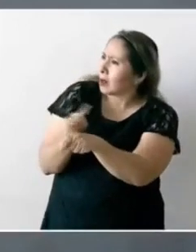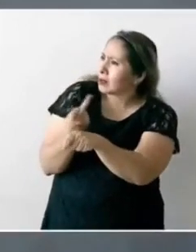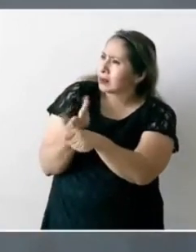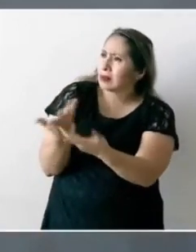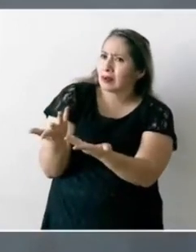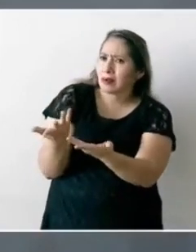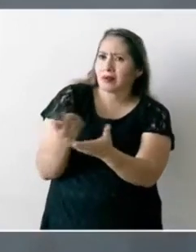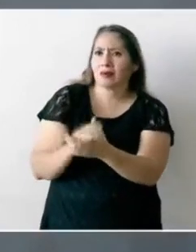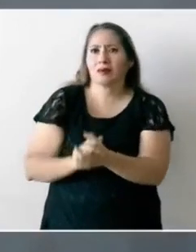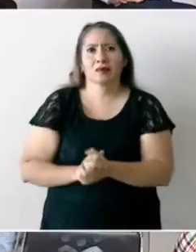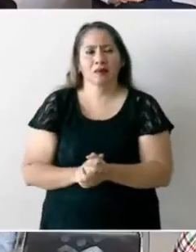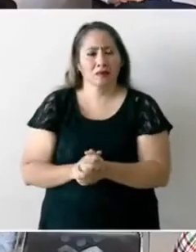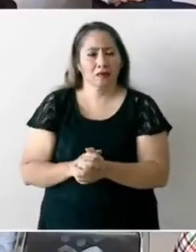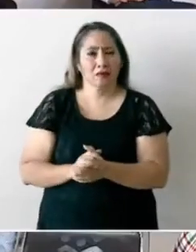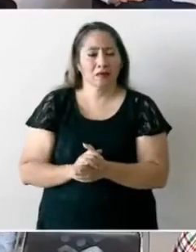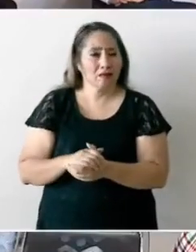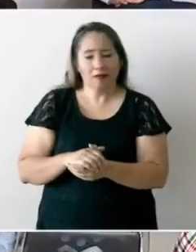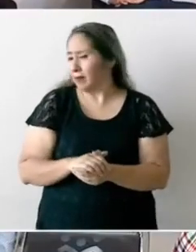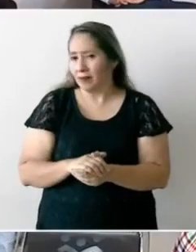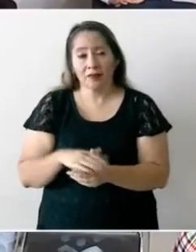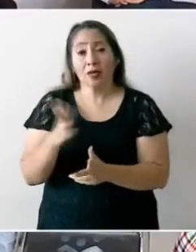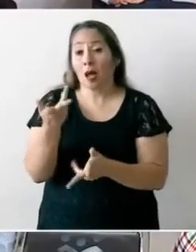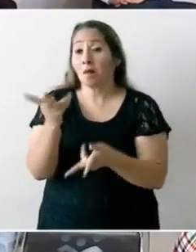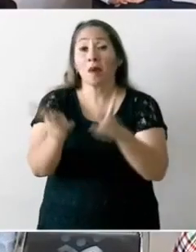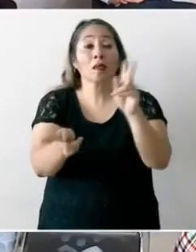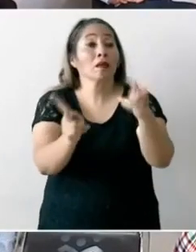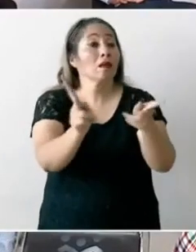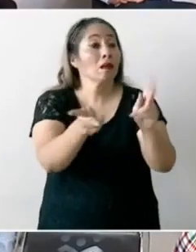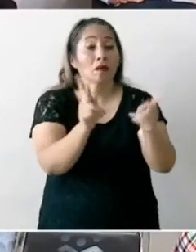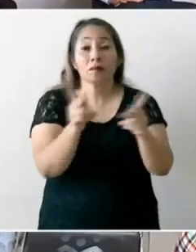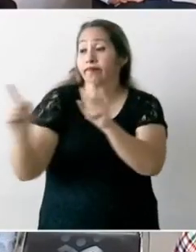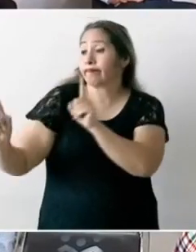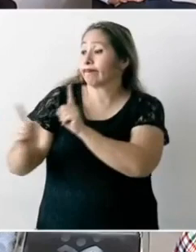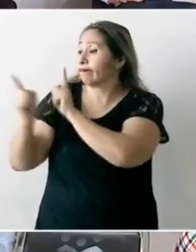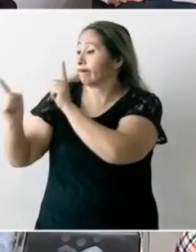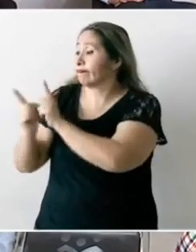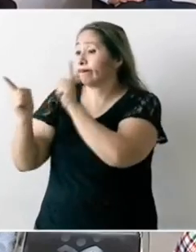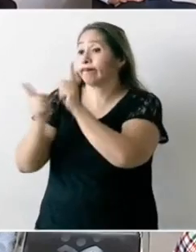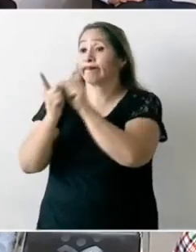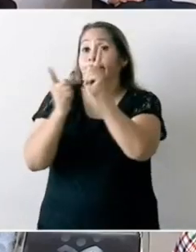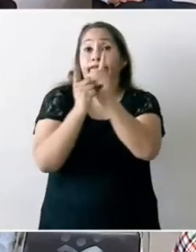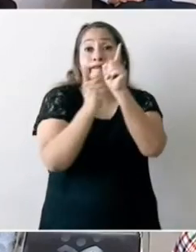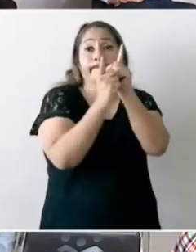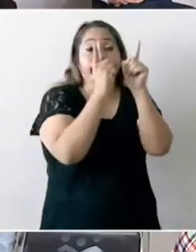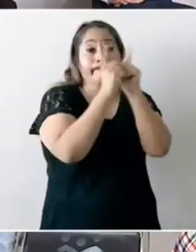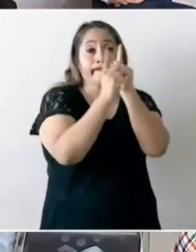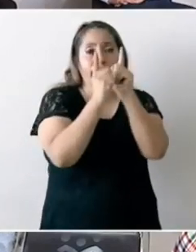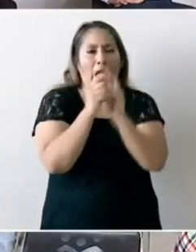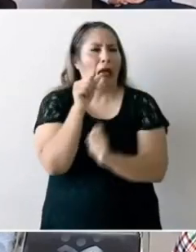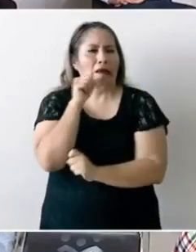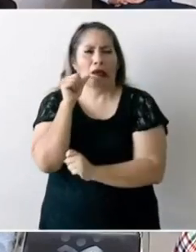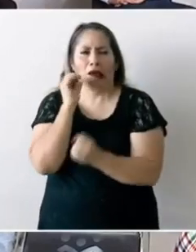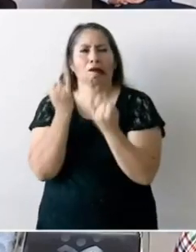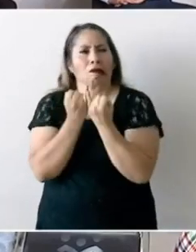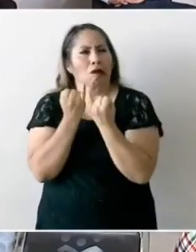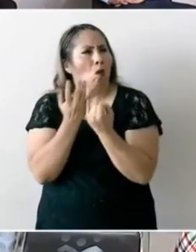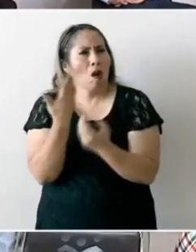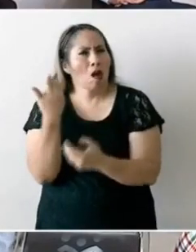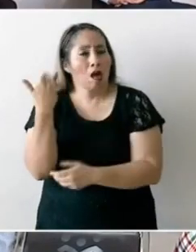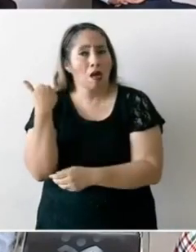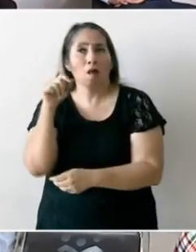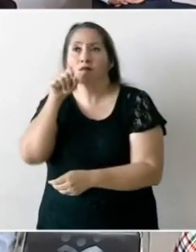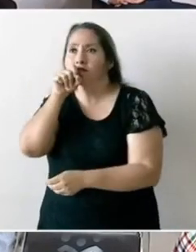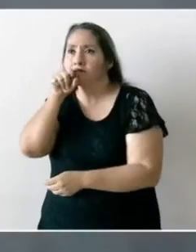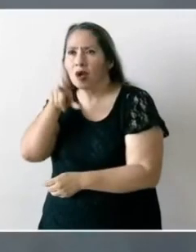y hablar con la gente ayer hice algo parecido en